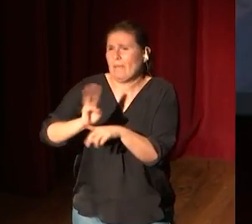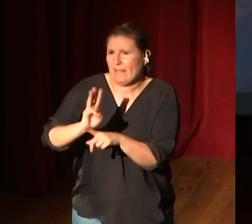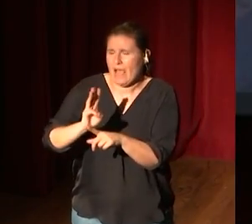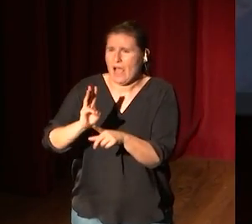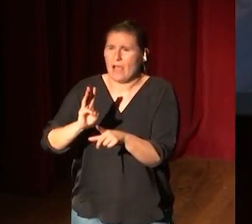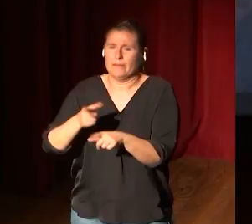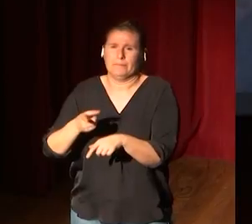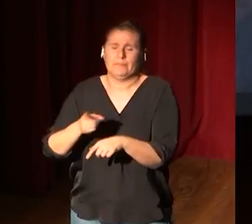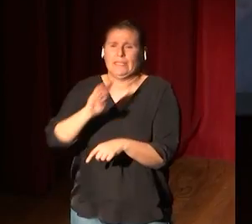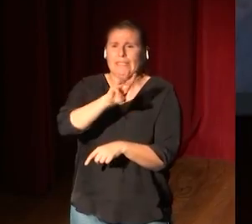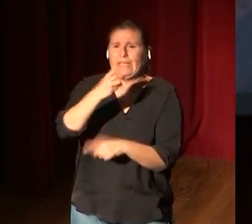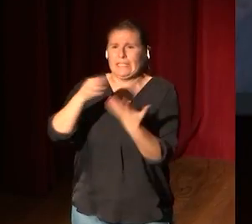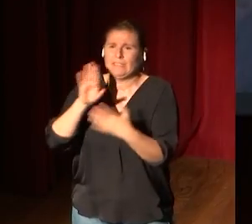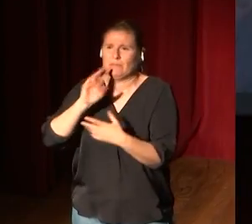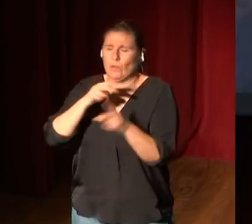el 360,